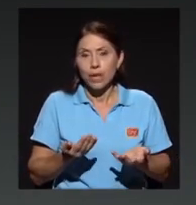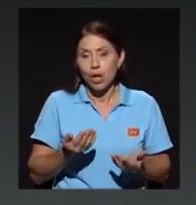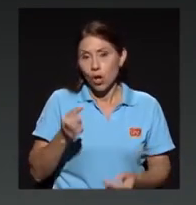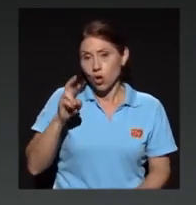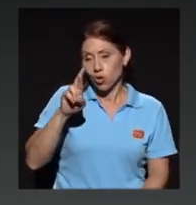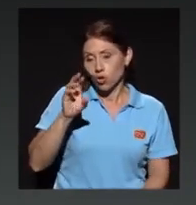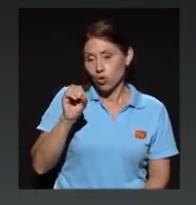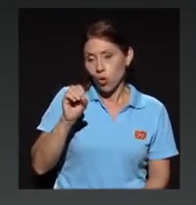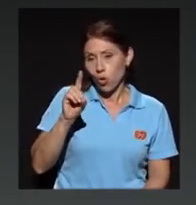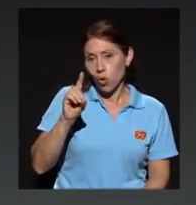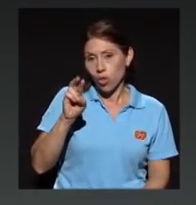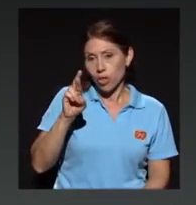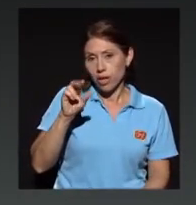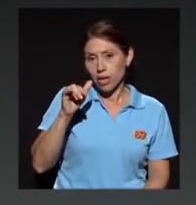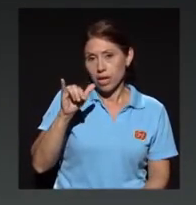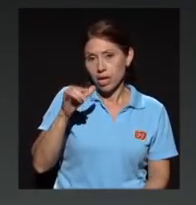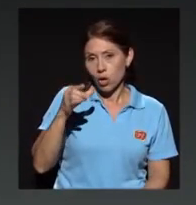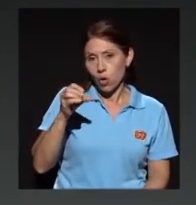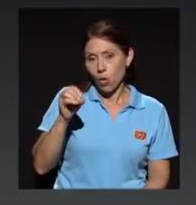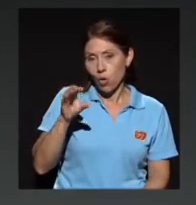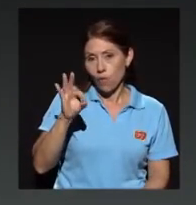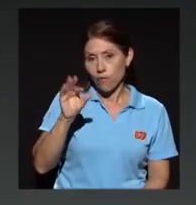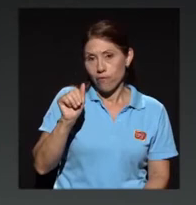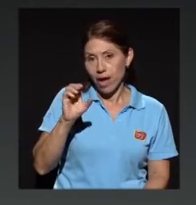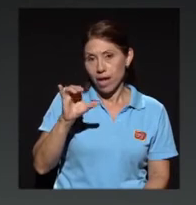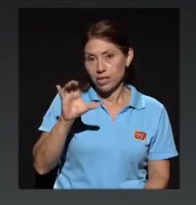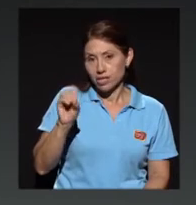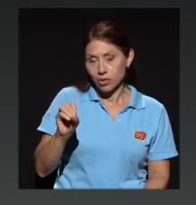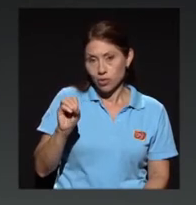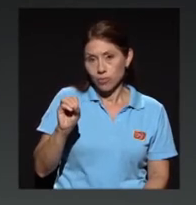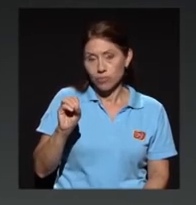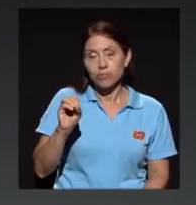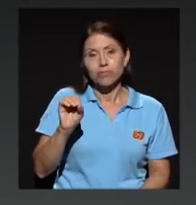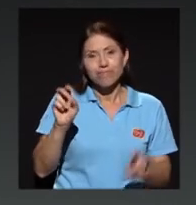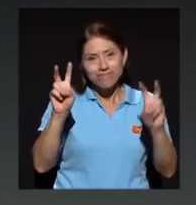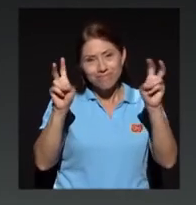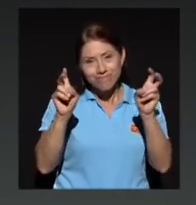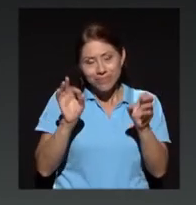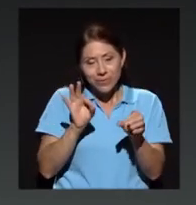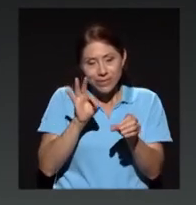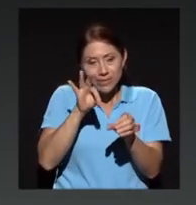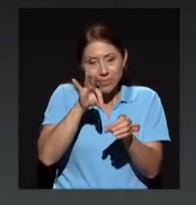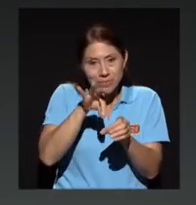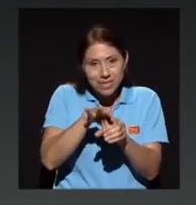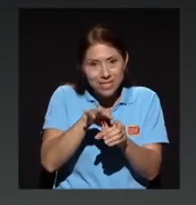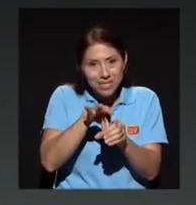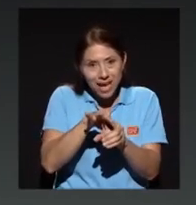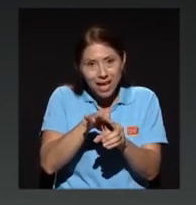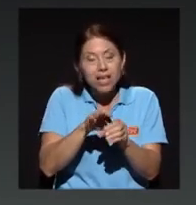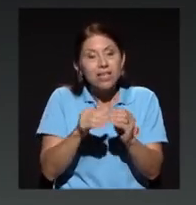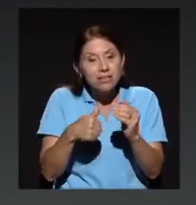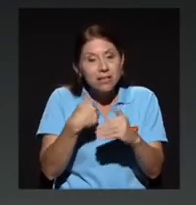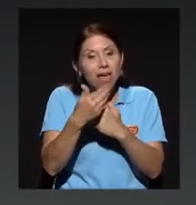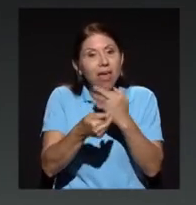Rodrigo Facio ha dado muchos árboles, me da la impresión, por lo menos su